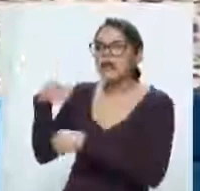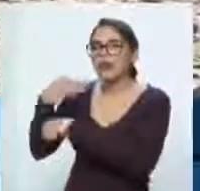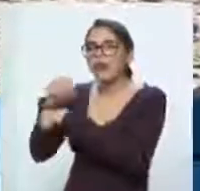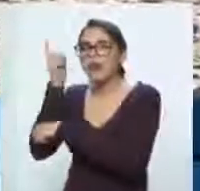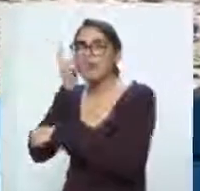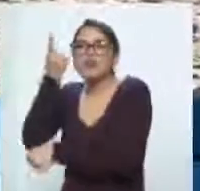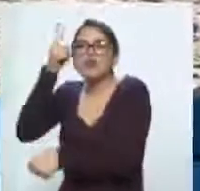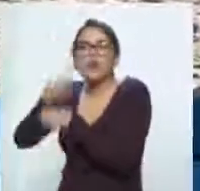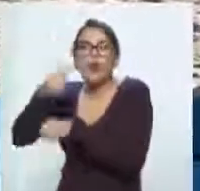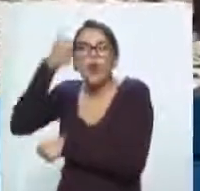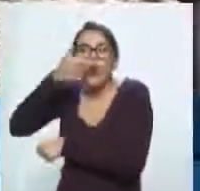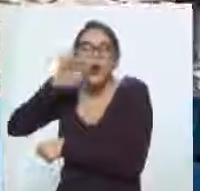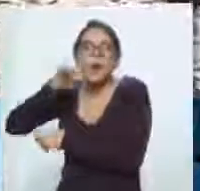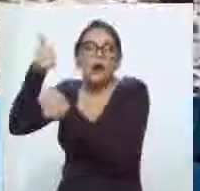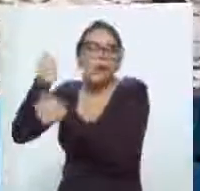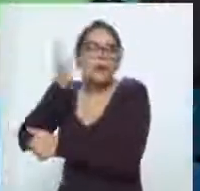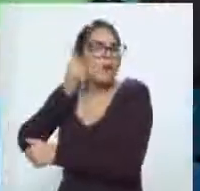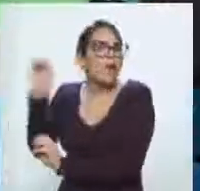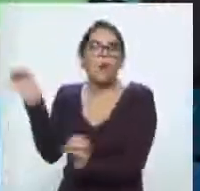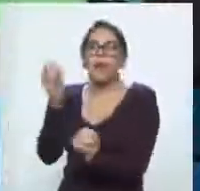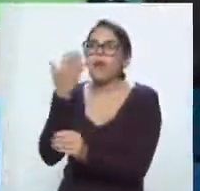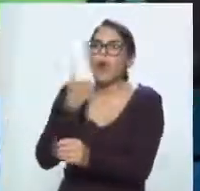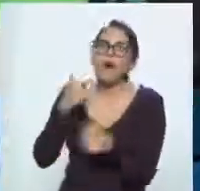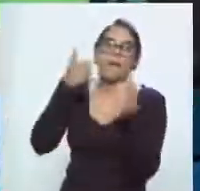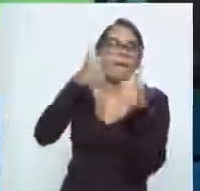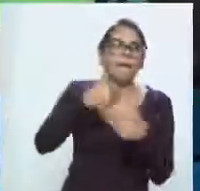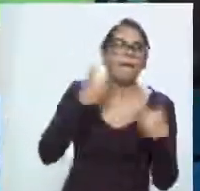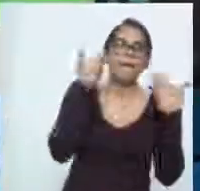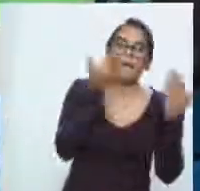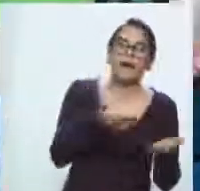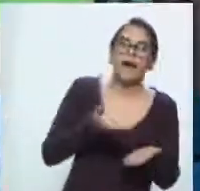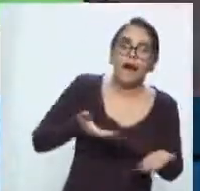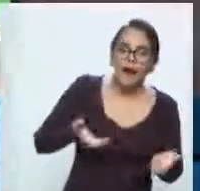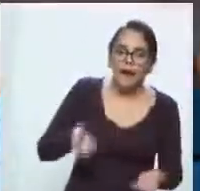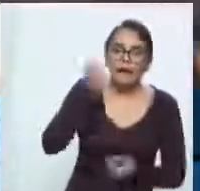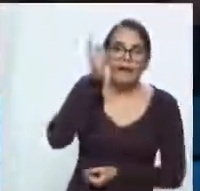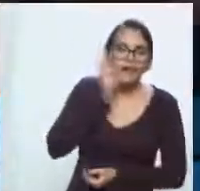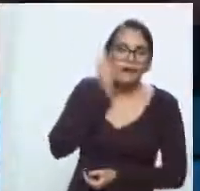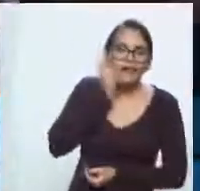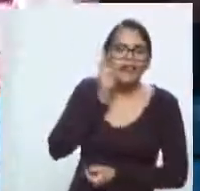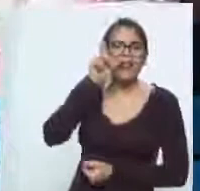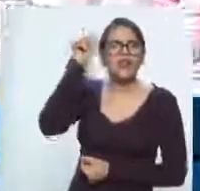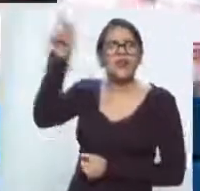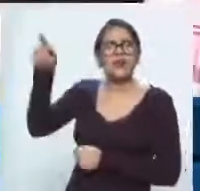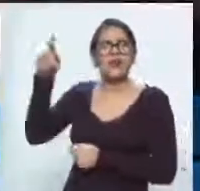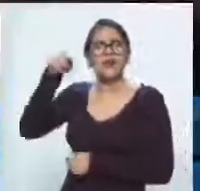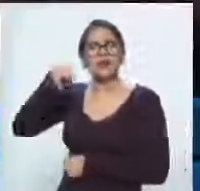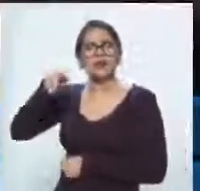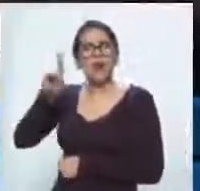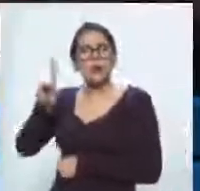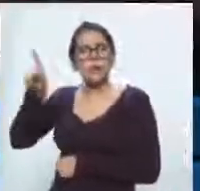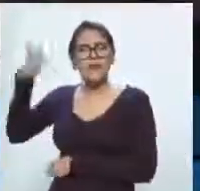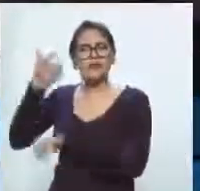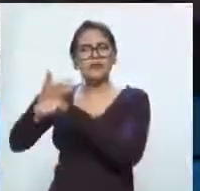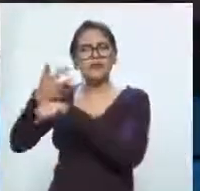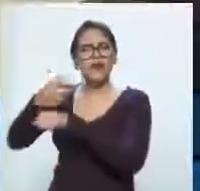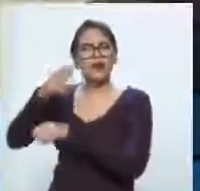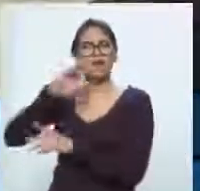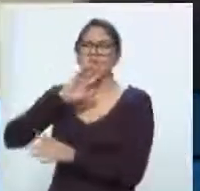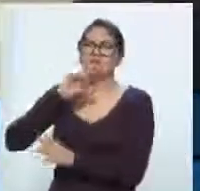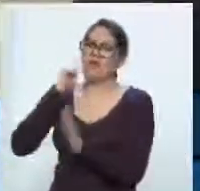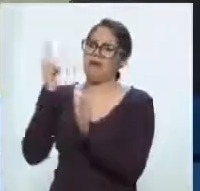migratorias de la administración de Trump que se han endurecido enormemente. Hay